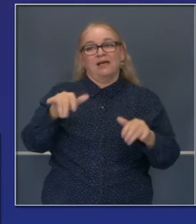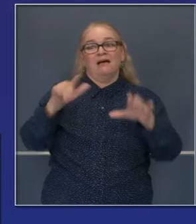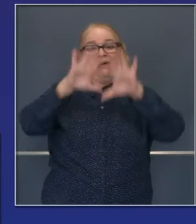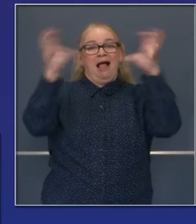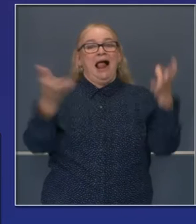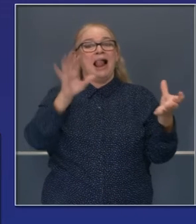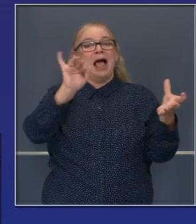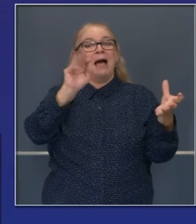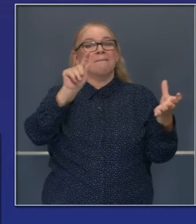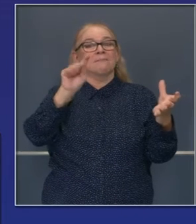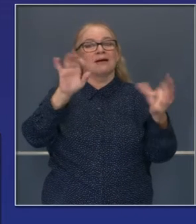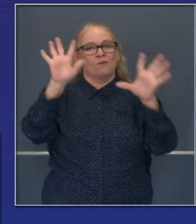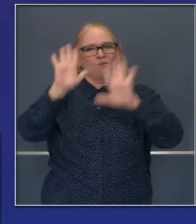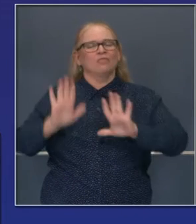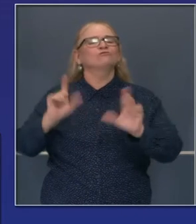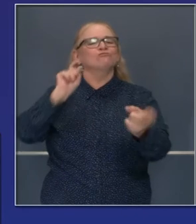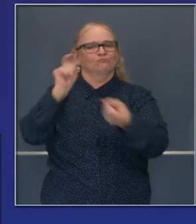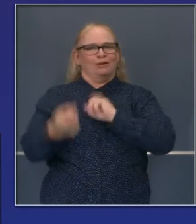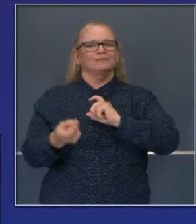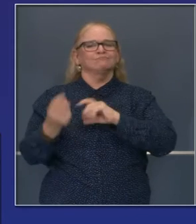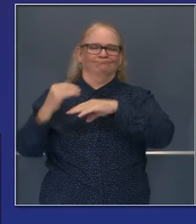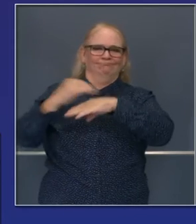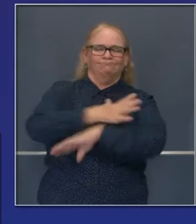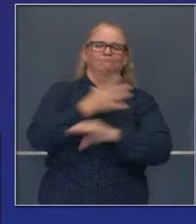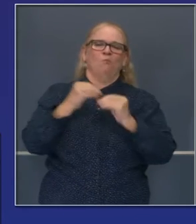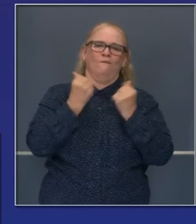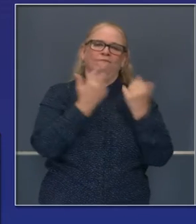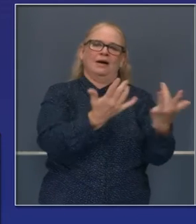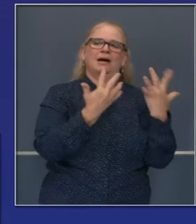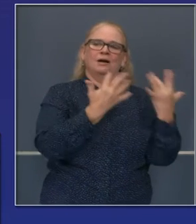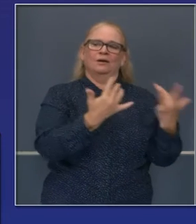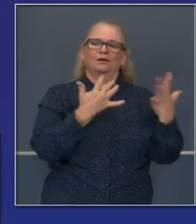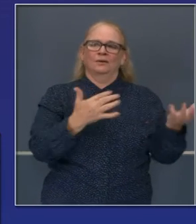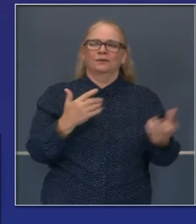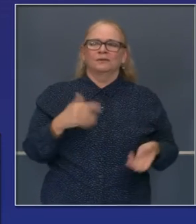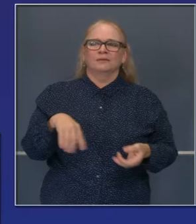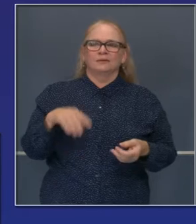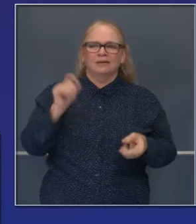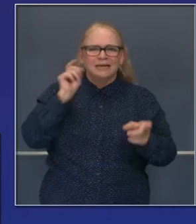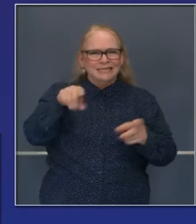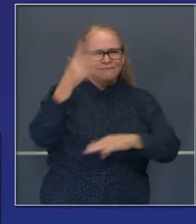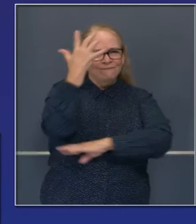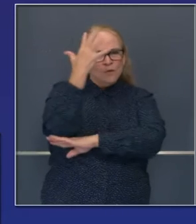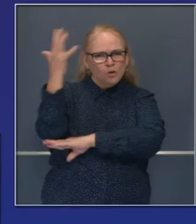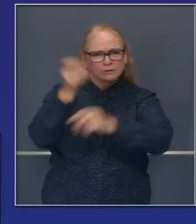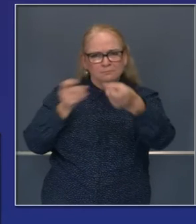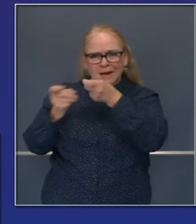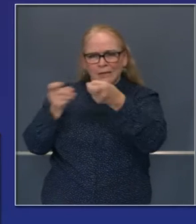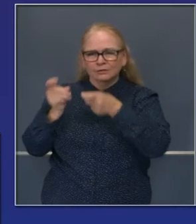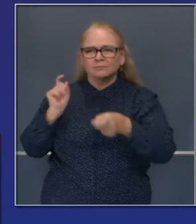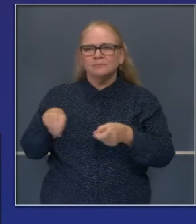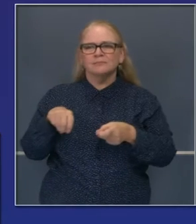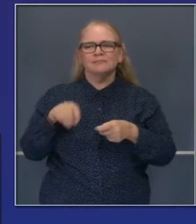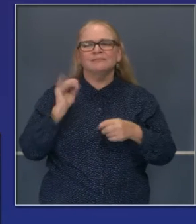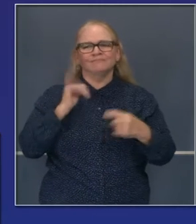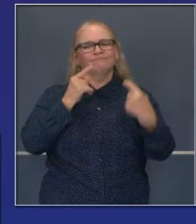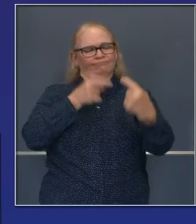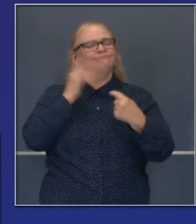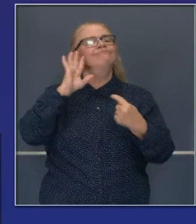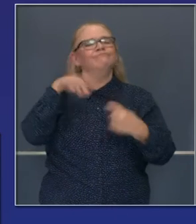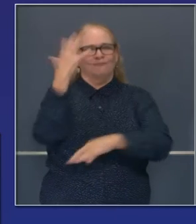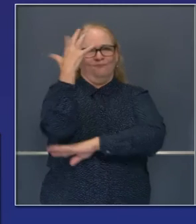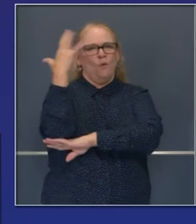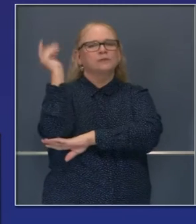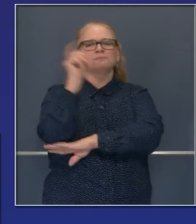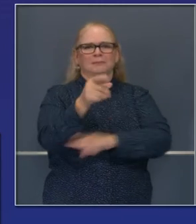del cambio climático, yo no sé qué puede serlo. A la administración de bosques ha sido una cuestión importante. La administración de vegetación es